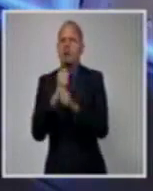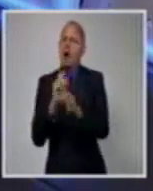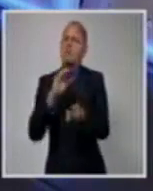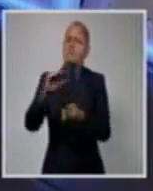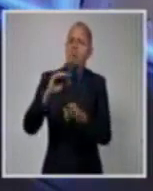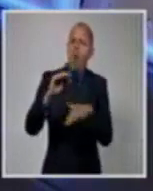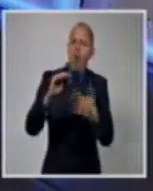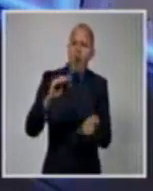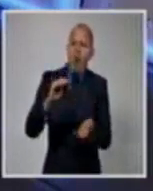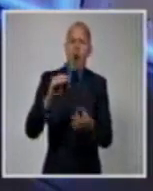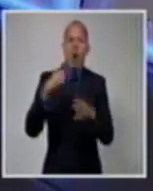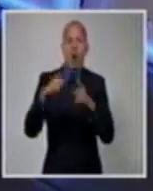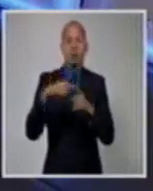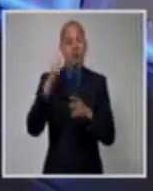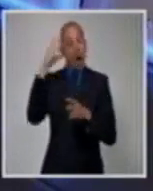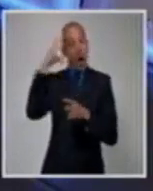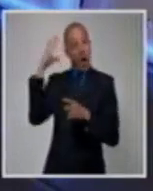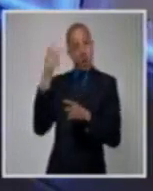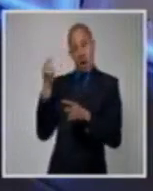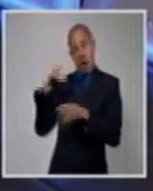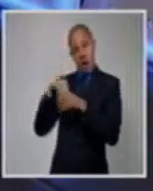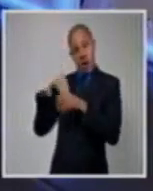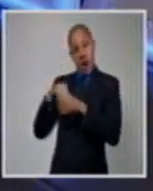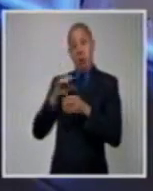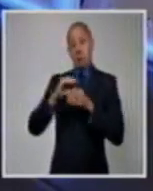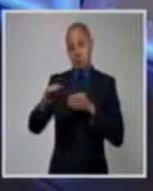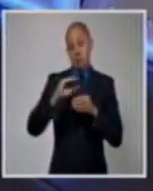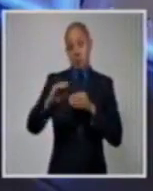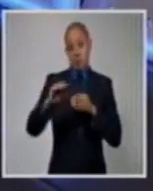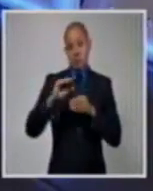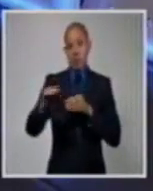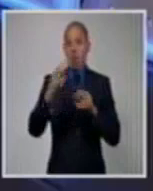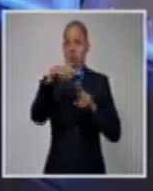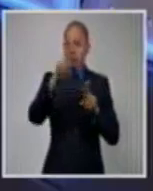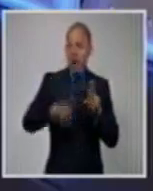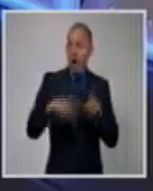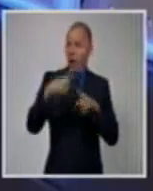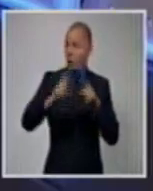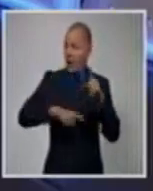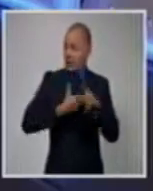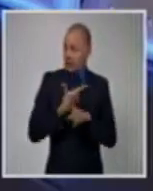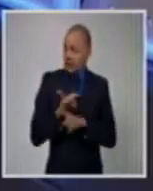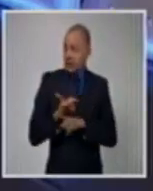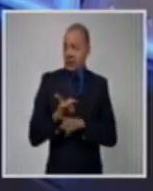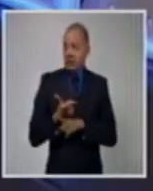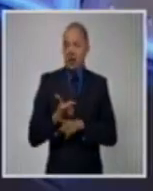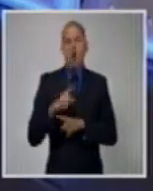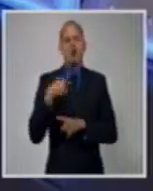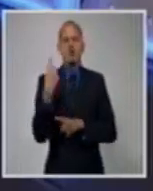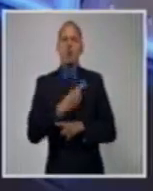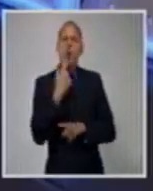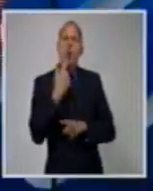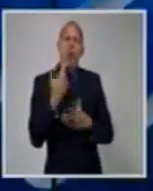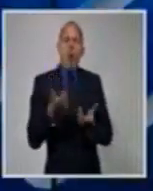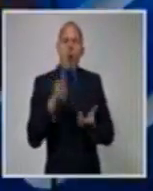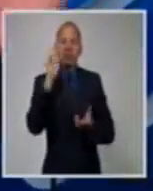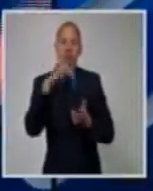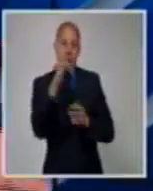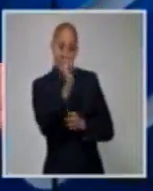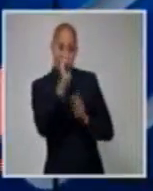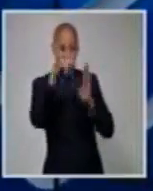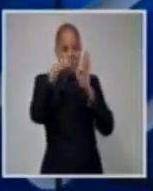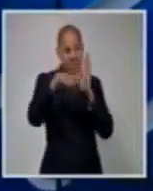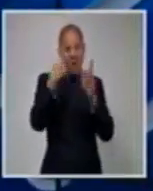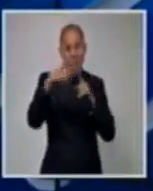a seguir sacando una subvención para más de 40 mil músicos y artistas escénicos, en el momento que el debate es qué vamos a hacer con el universo audiovisual o con el